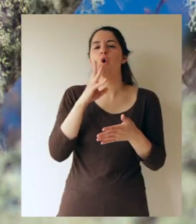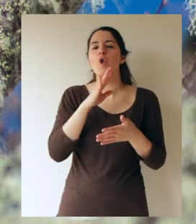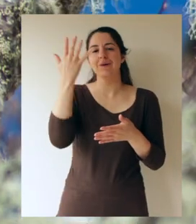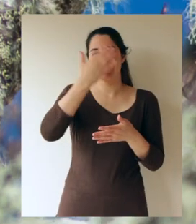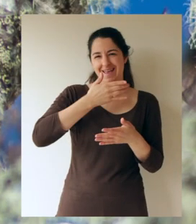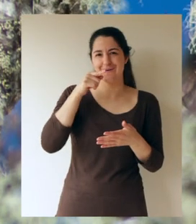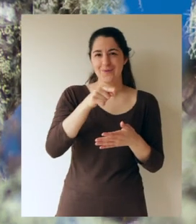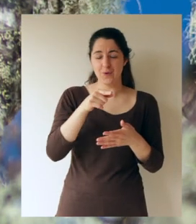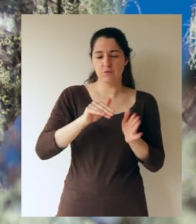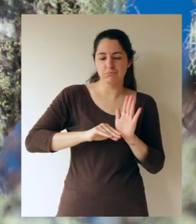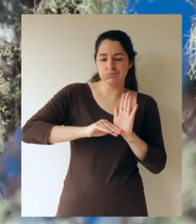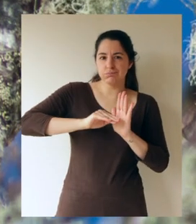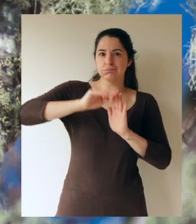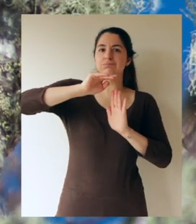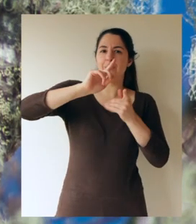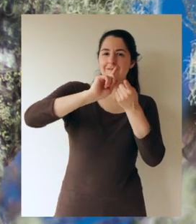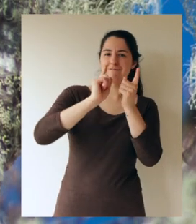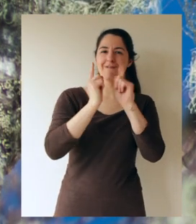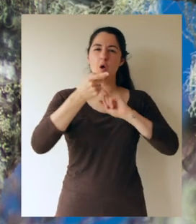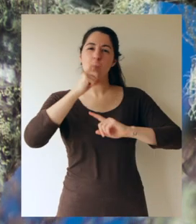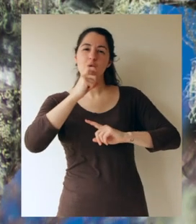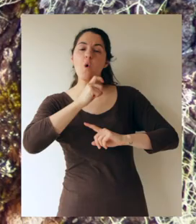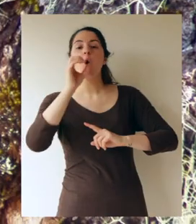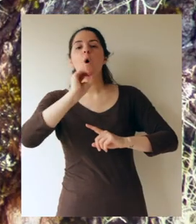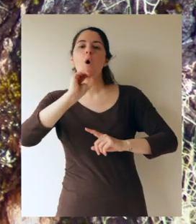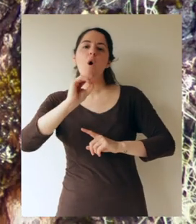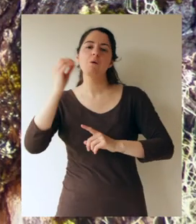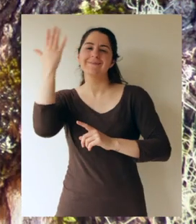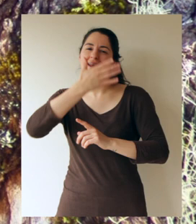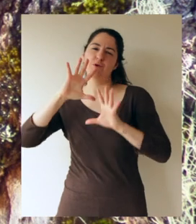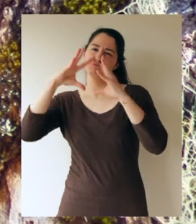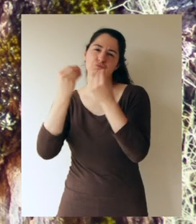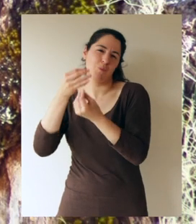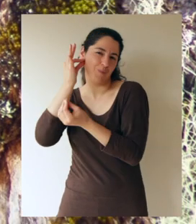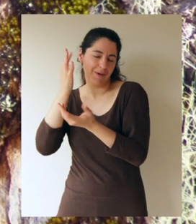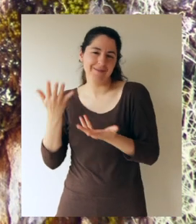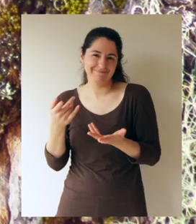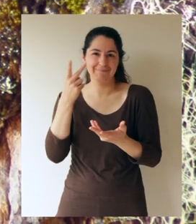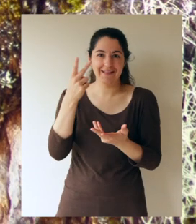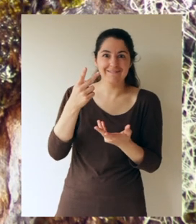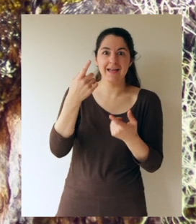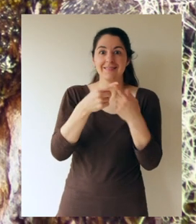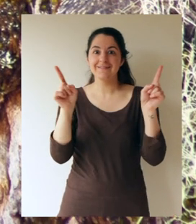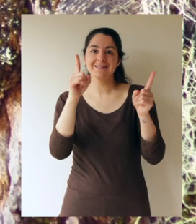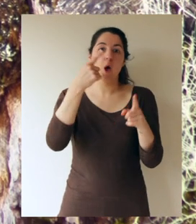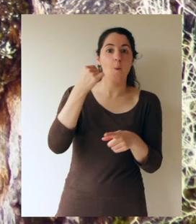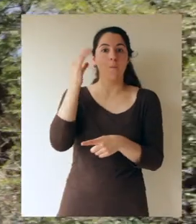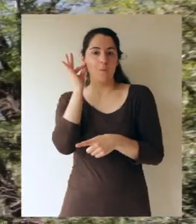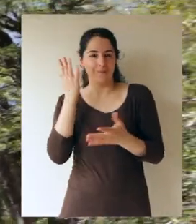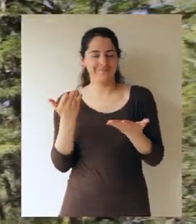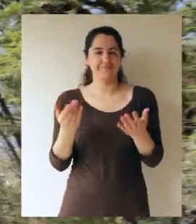y a medida de que van creciendo se van tornando más rojizo o ya completamente negro, para diferenciar si es macho o hembra.